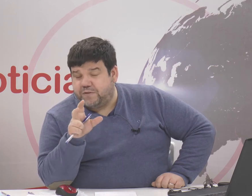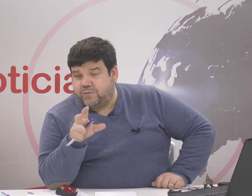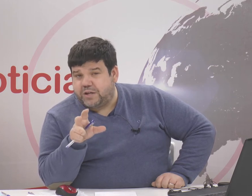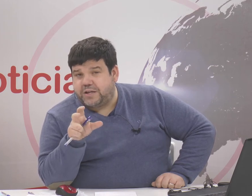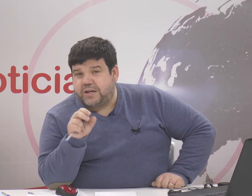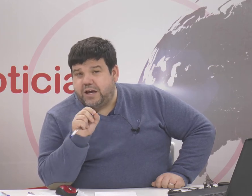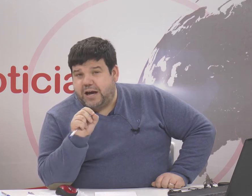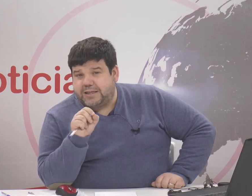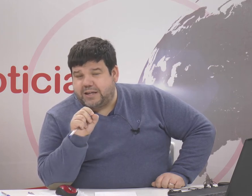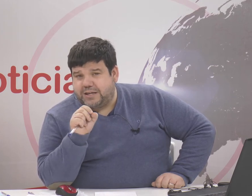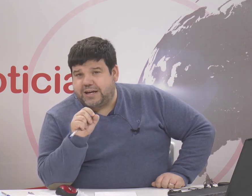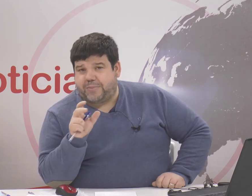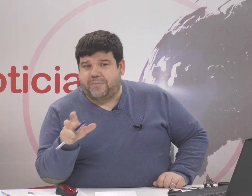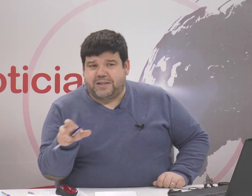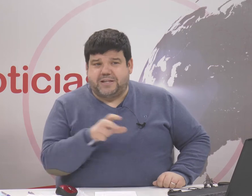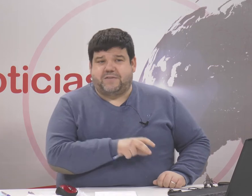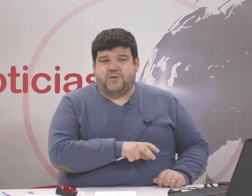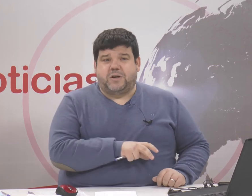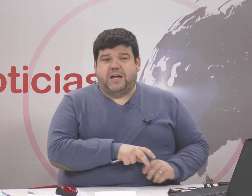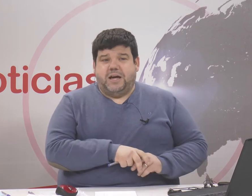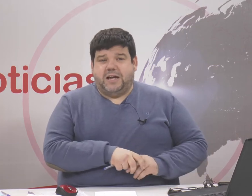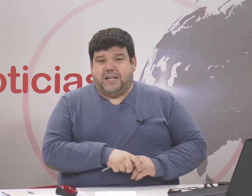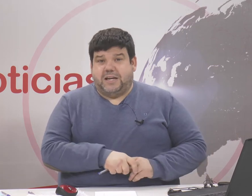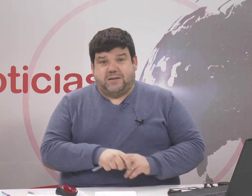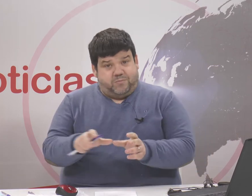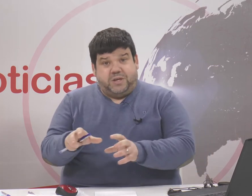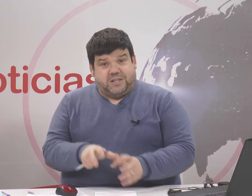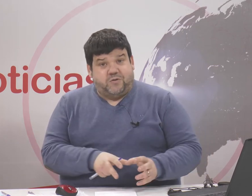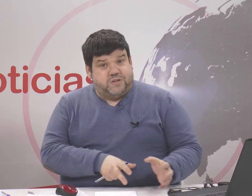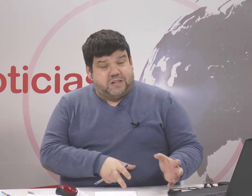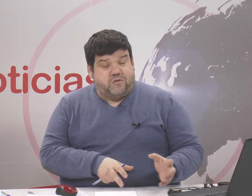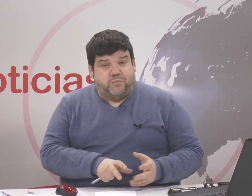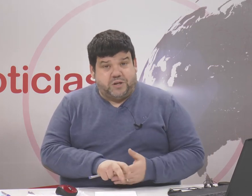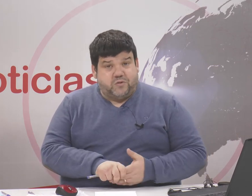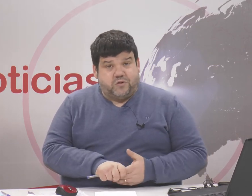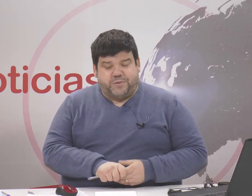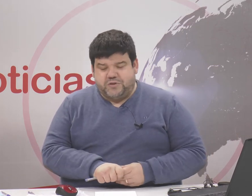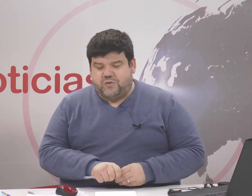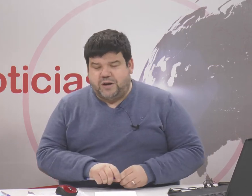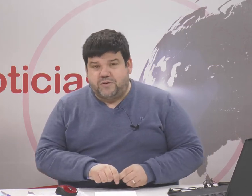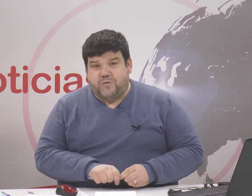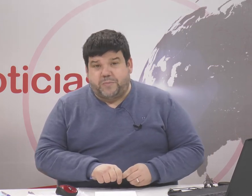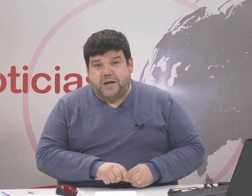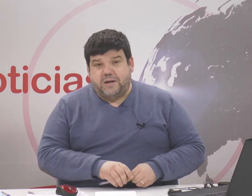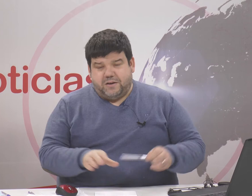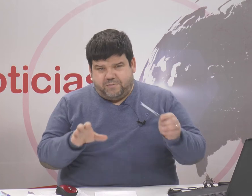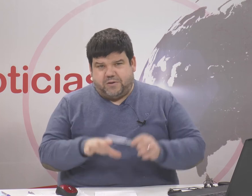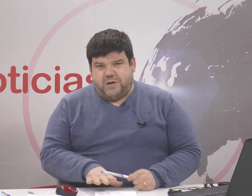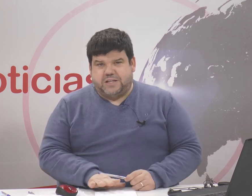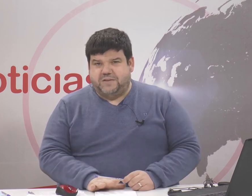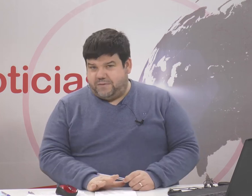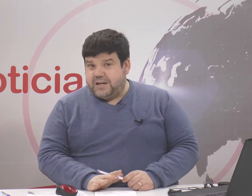poniendo dificultades a AstraZeneca para mandar esas vacunas a Inglaterra mientras no se están cumpliendo los compromisos con la Unión Europea